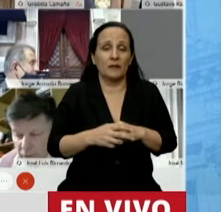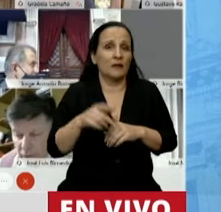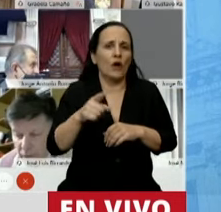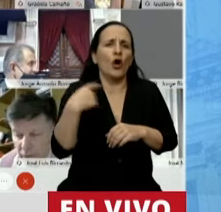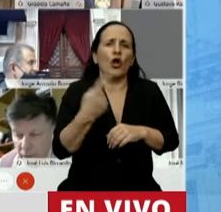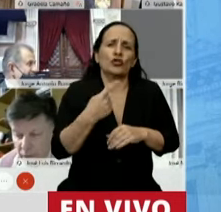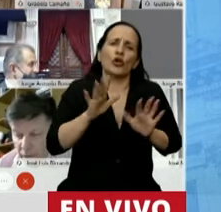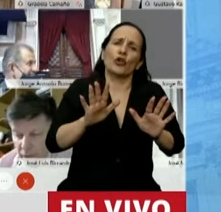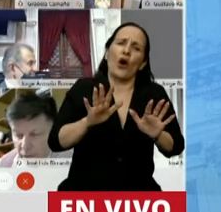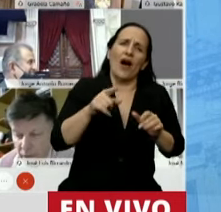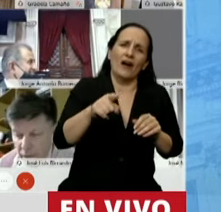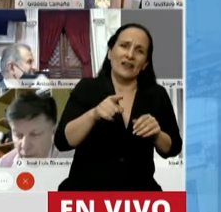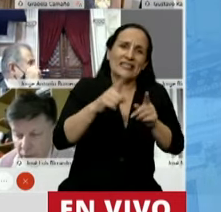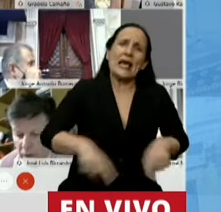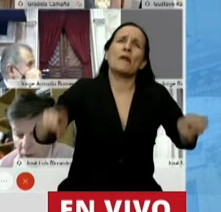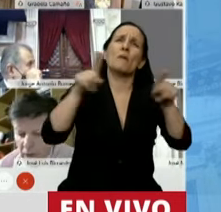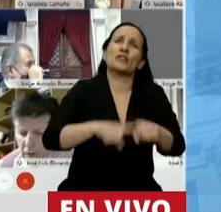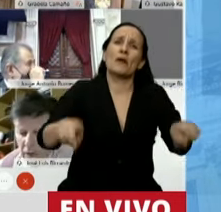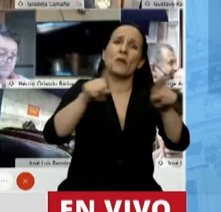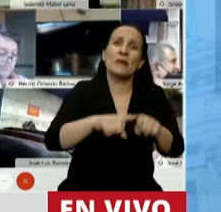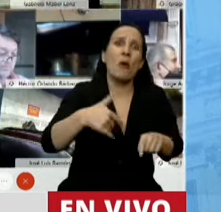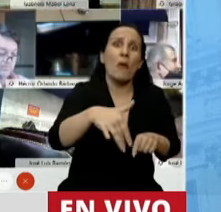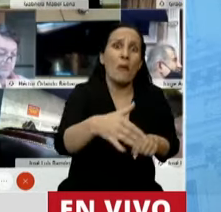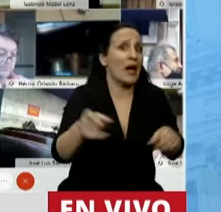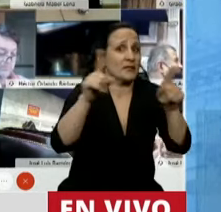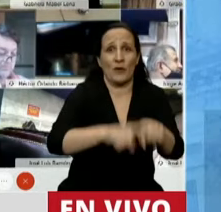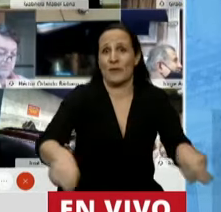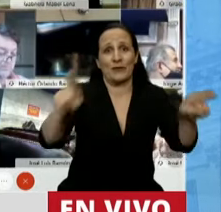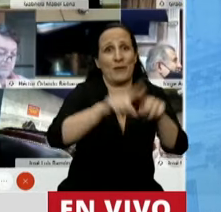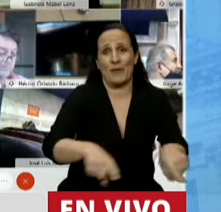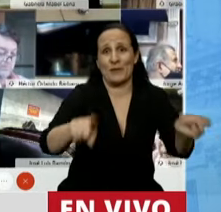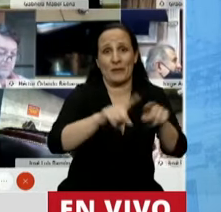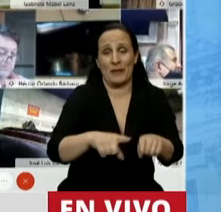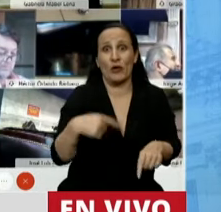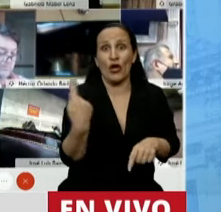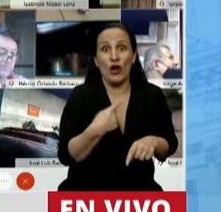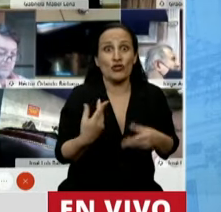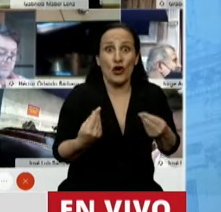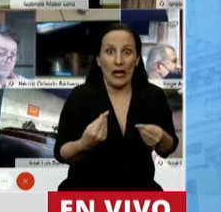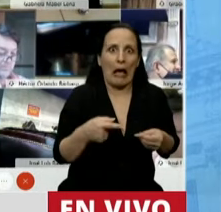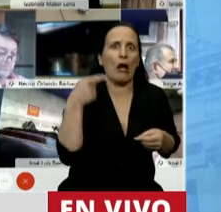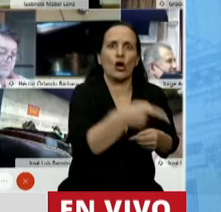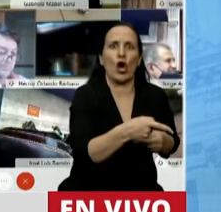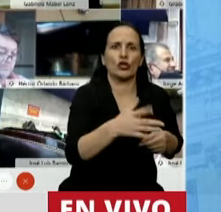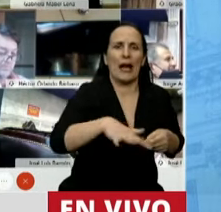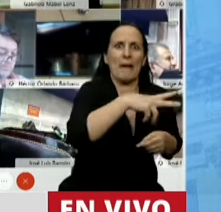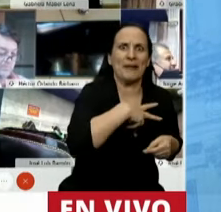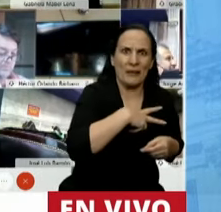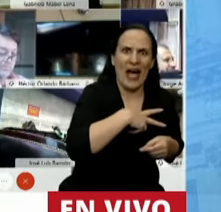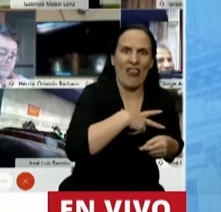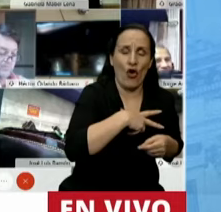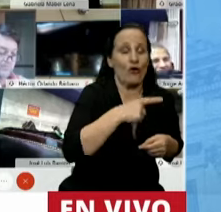podemos esperar resultados distintos y hacemos siempre lo mismo. Y siempre lo mismo es tratar de exprimir al sector privado. Muchas gracias,